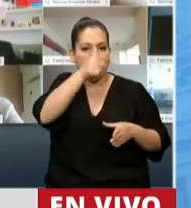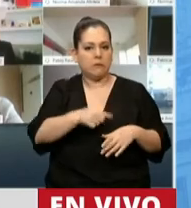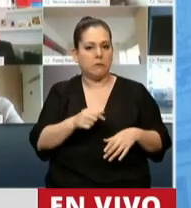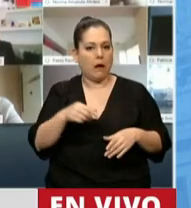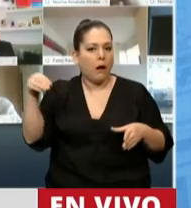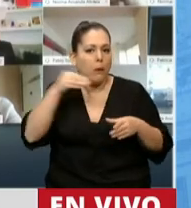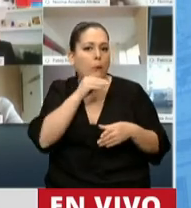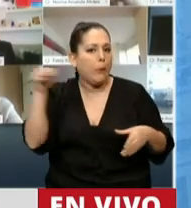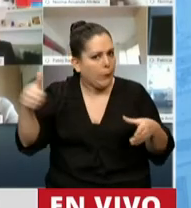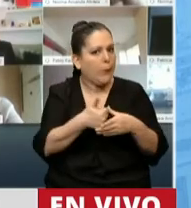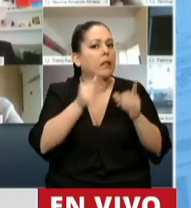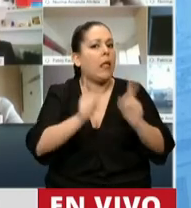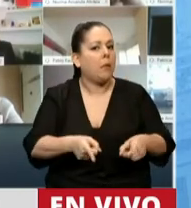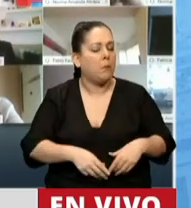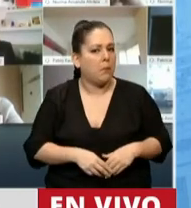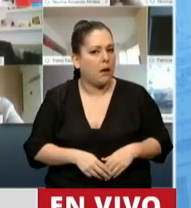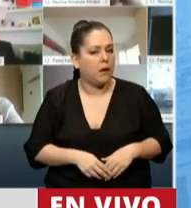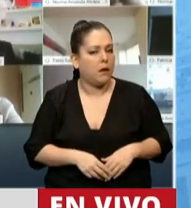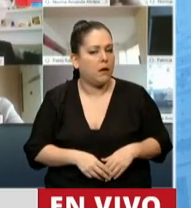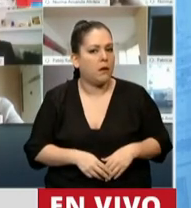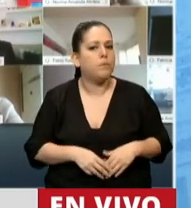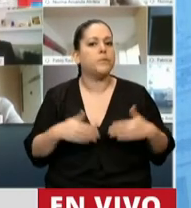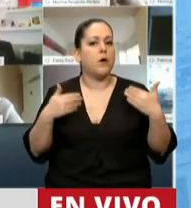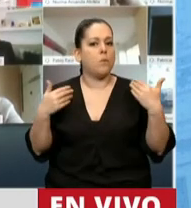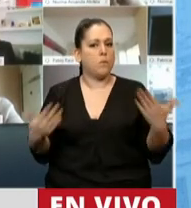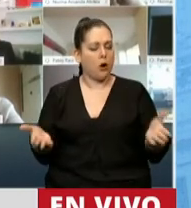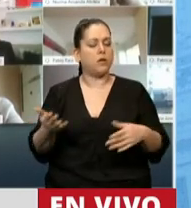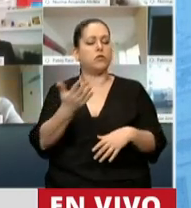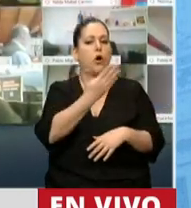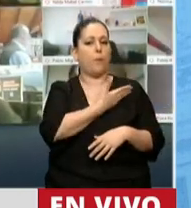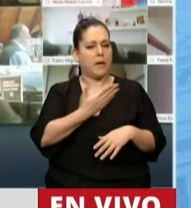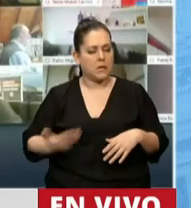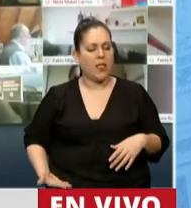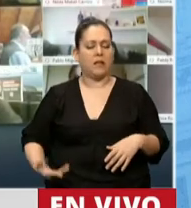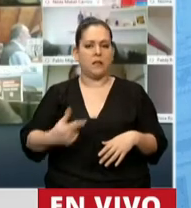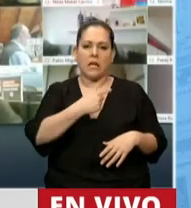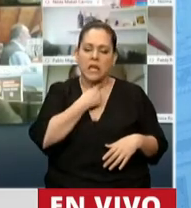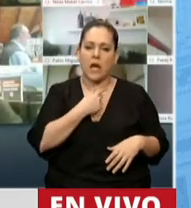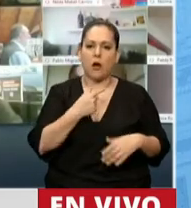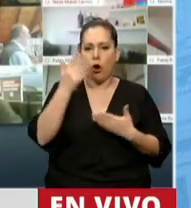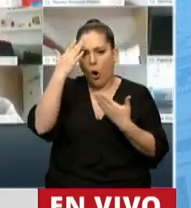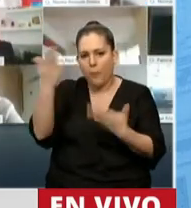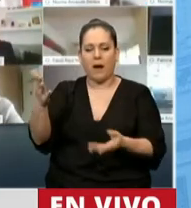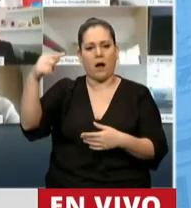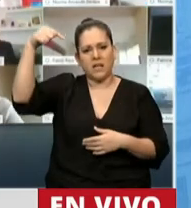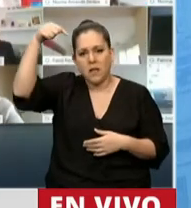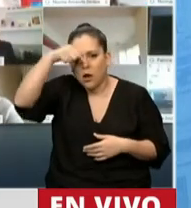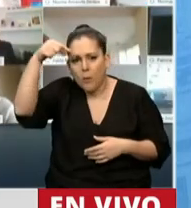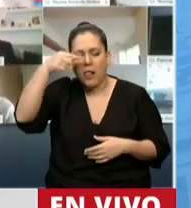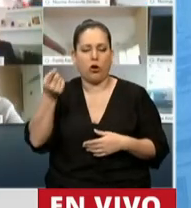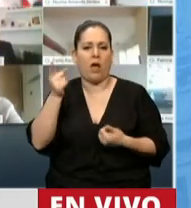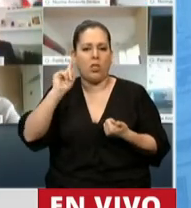Por eso, Presidente, quiero rendir ese homenaje a Santiago y en Santiago Maldonado